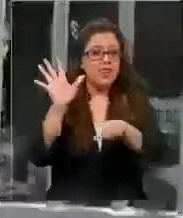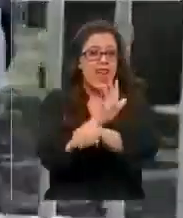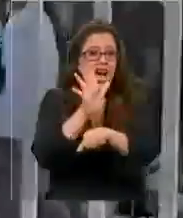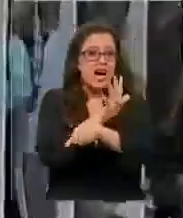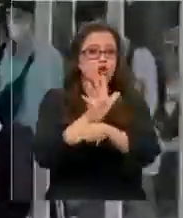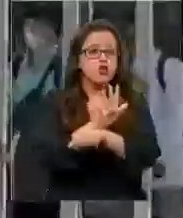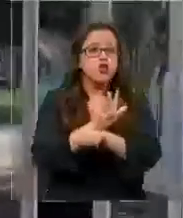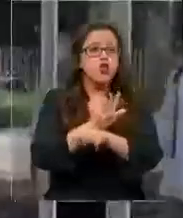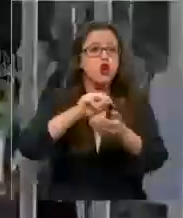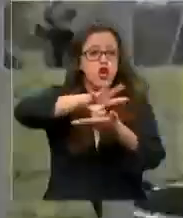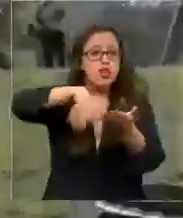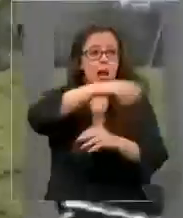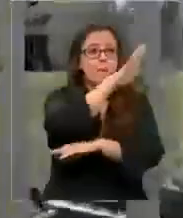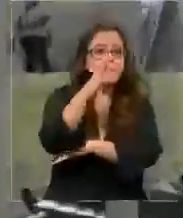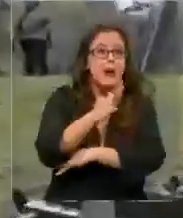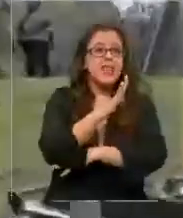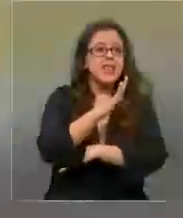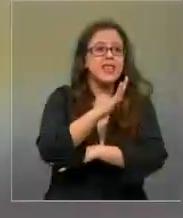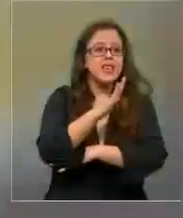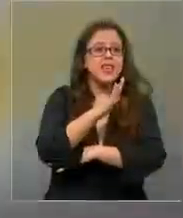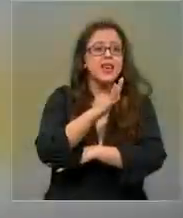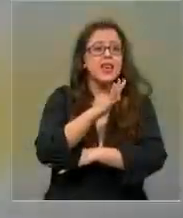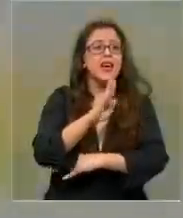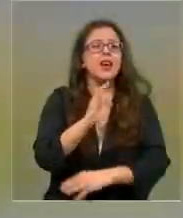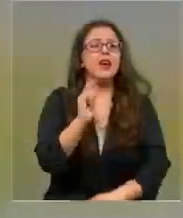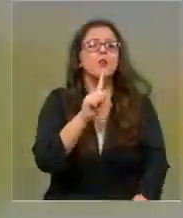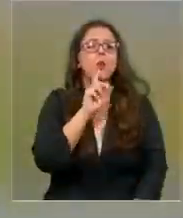asistentes no portaban mascarillas.